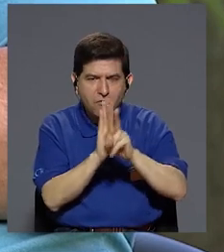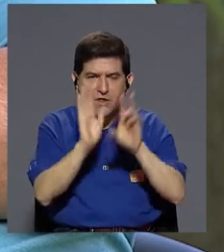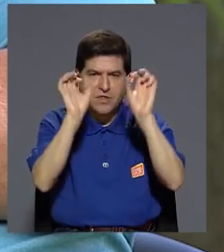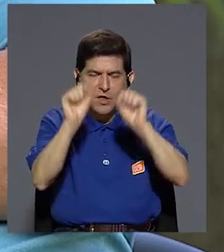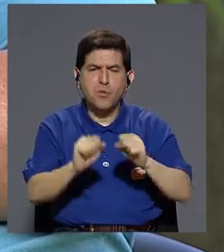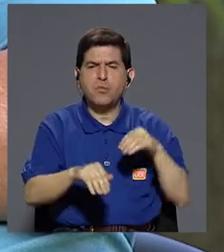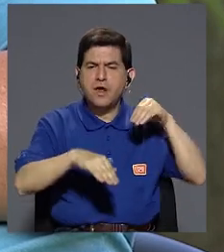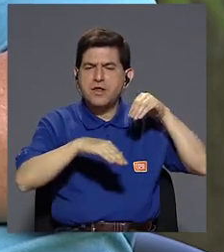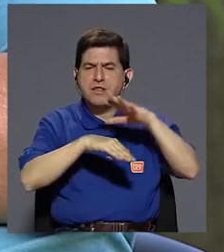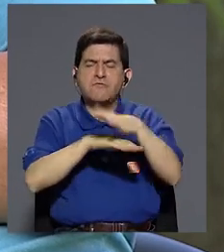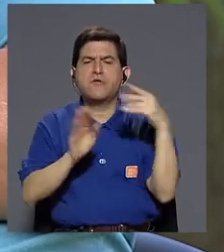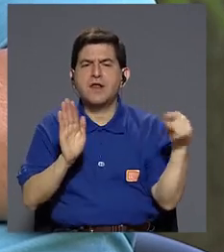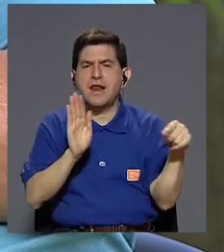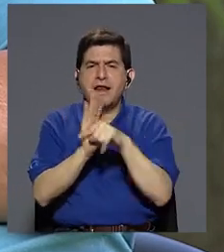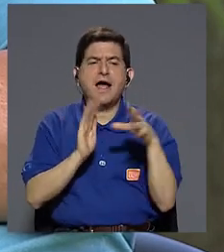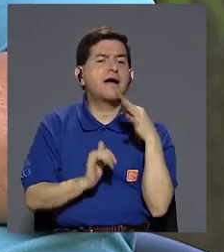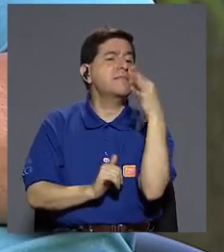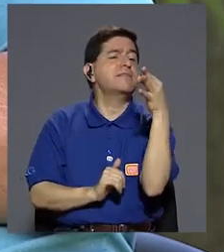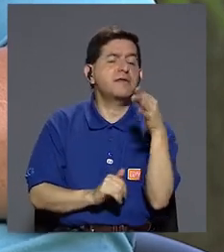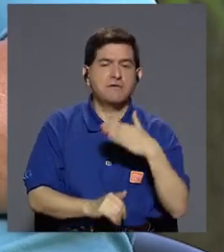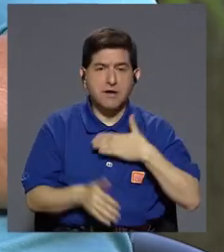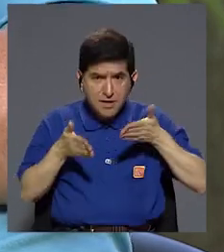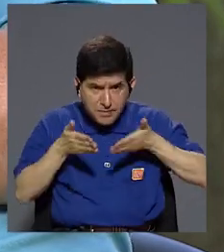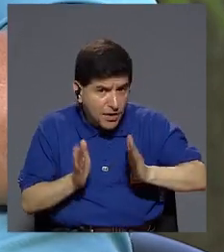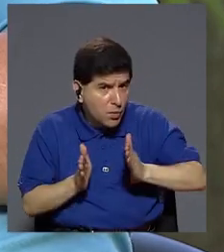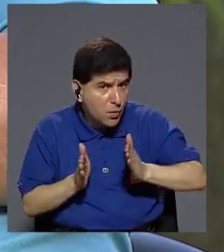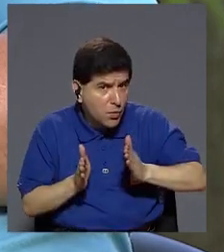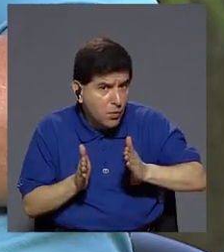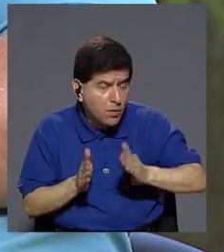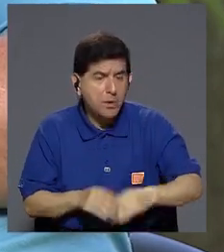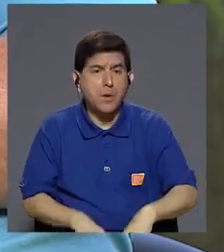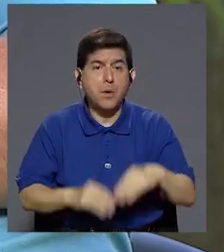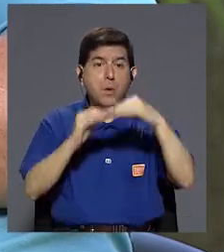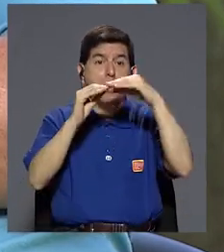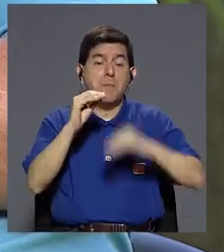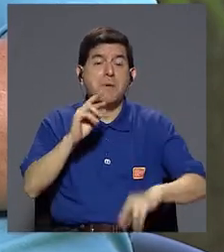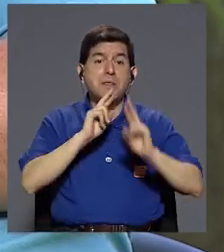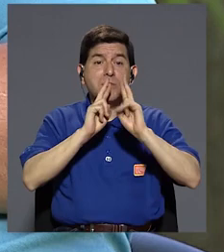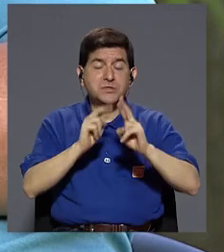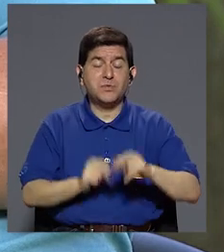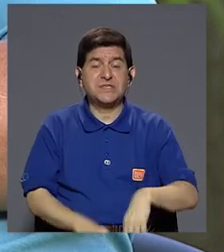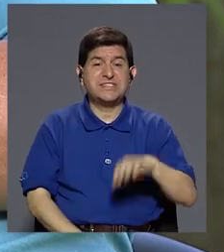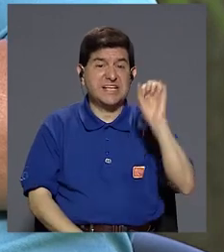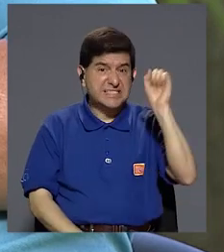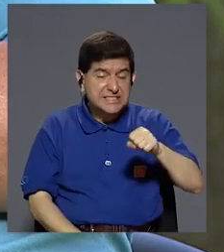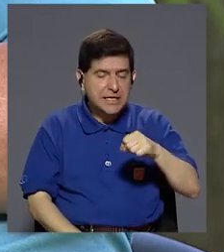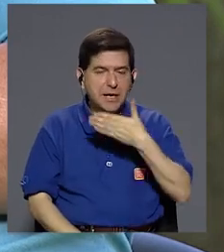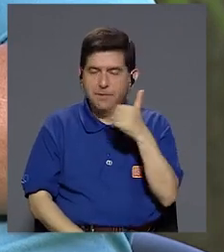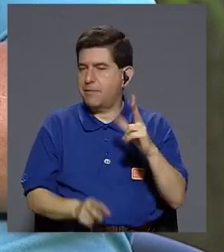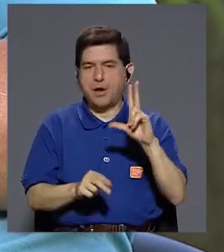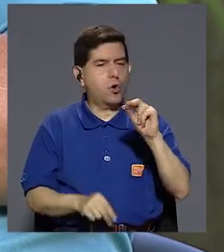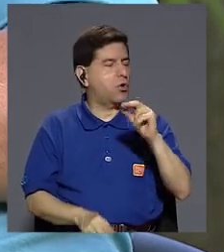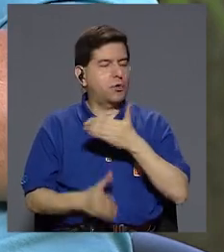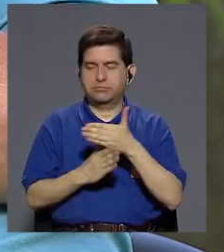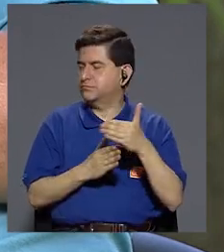podría traerle consecuencias negativas en el futuro? Con un mínimo de respuesta de que sí, es mejor no compartirlo.